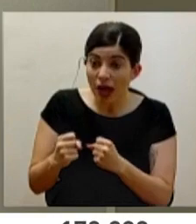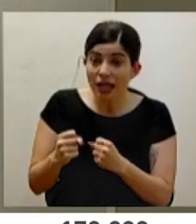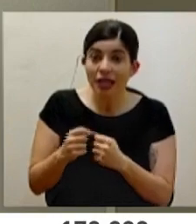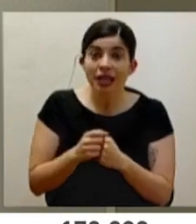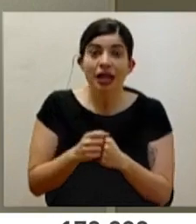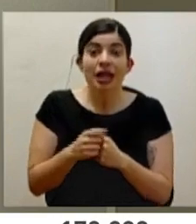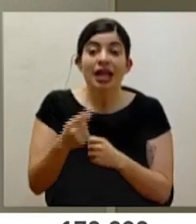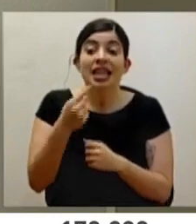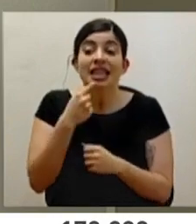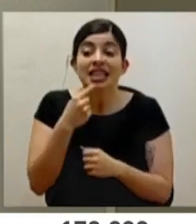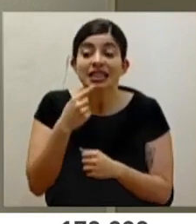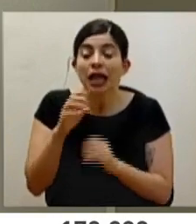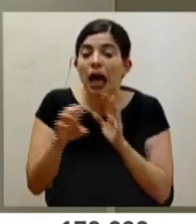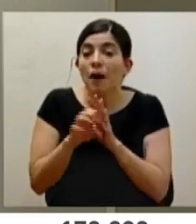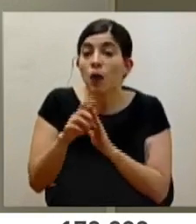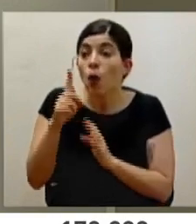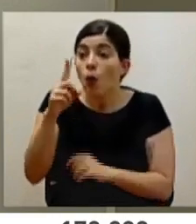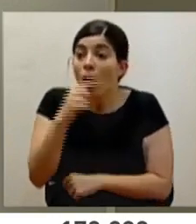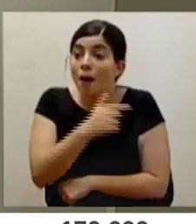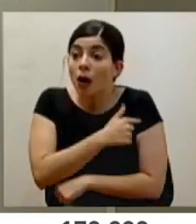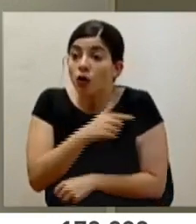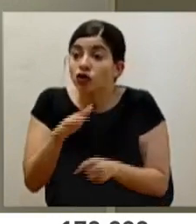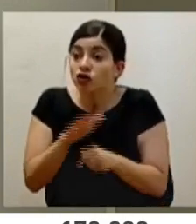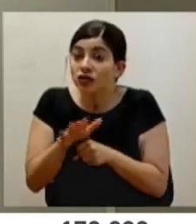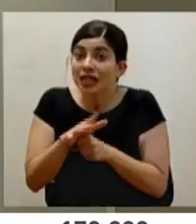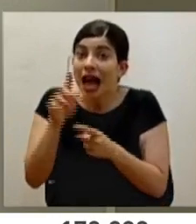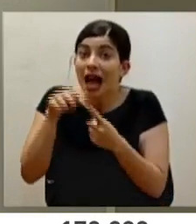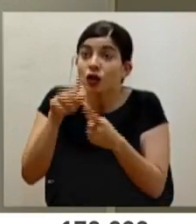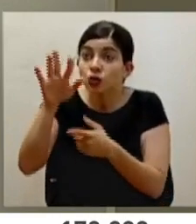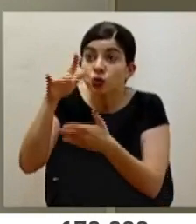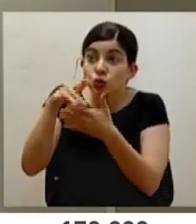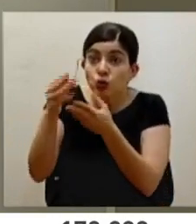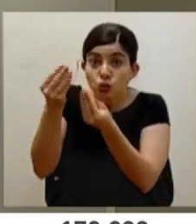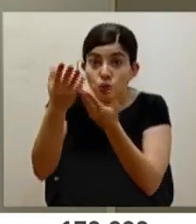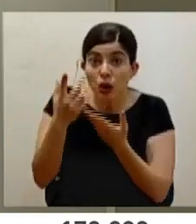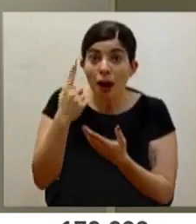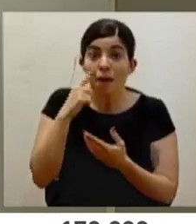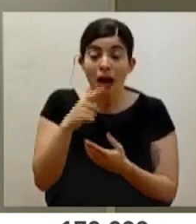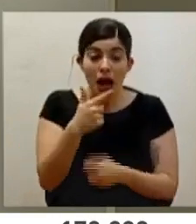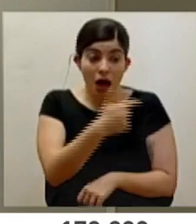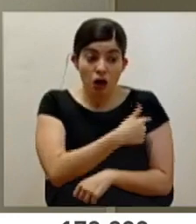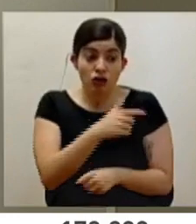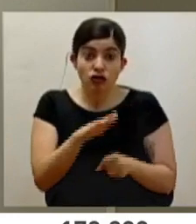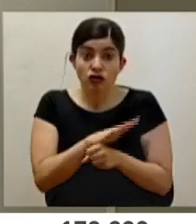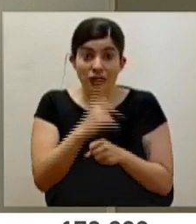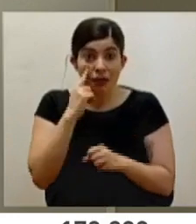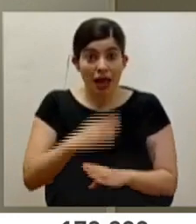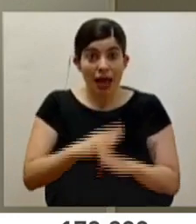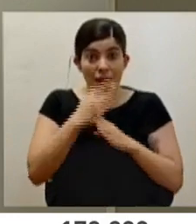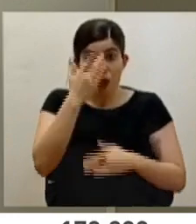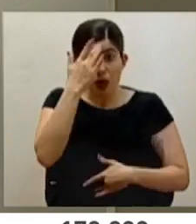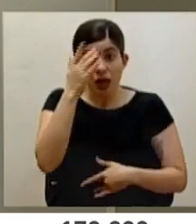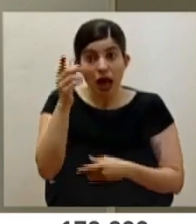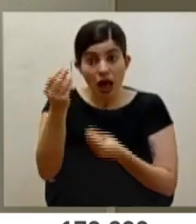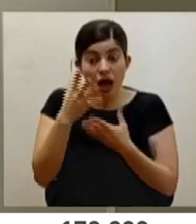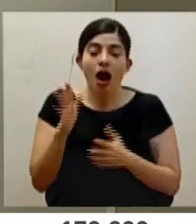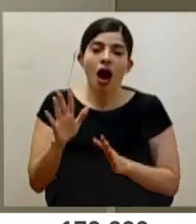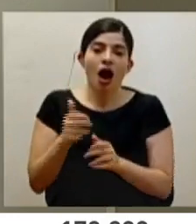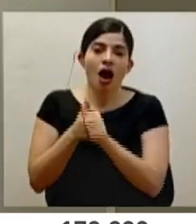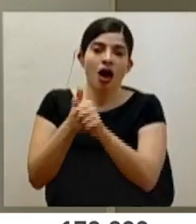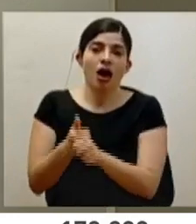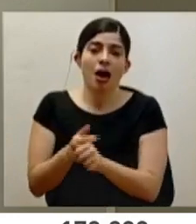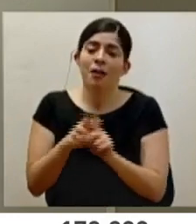significativos, que digan que con una sola dosis es suficiente para generar un porcentaje alto de inmunidad, ¿verdad? Entonces, en eso, pues,